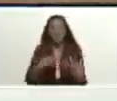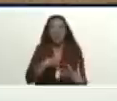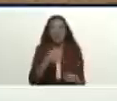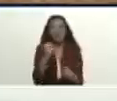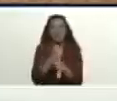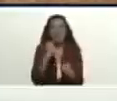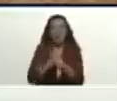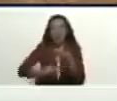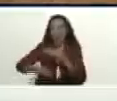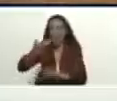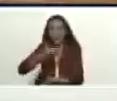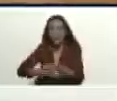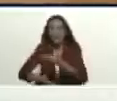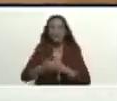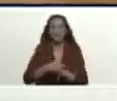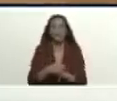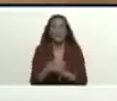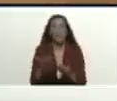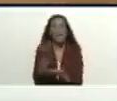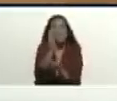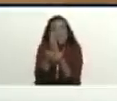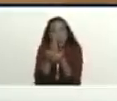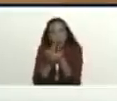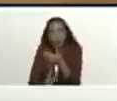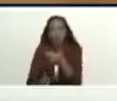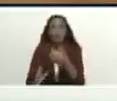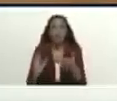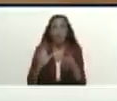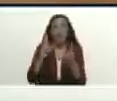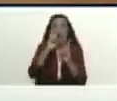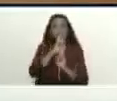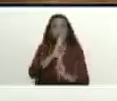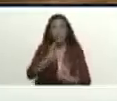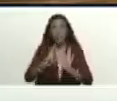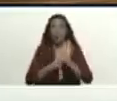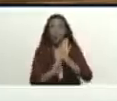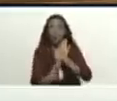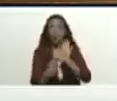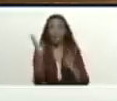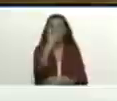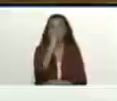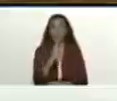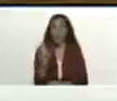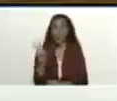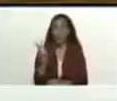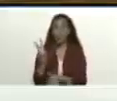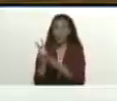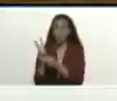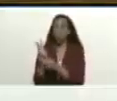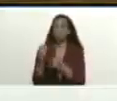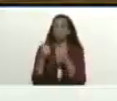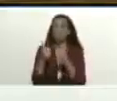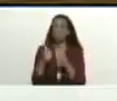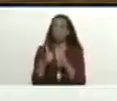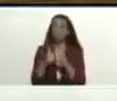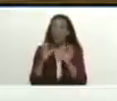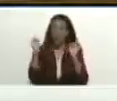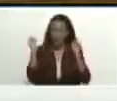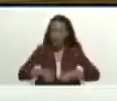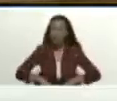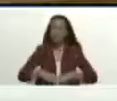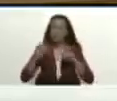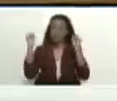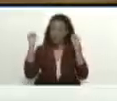trabajo en la cooperación en la solidaridad y en los resultados entre Brasil y Venezuela así va a ser